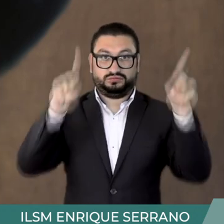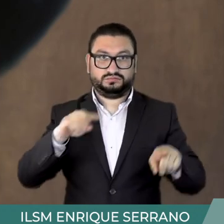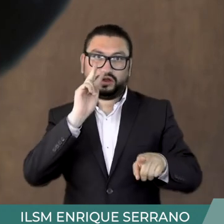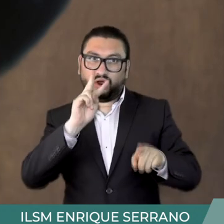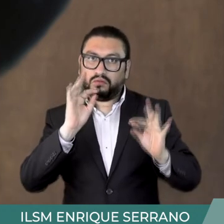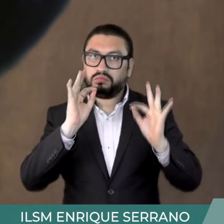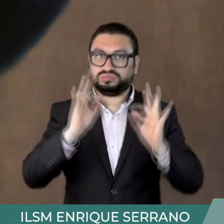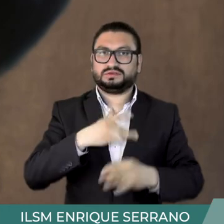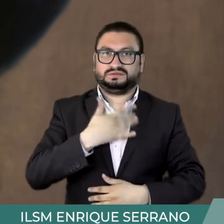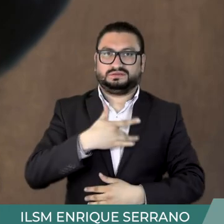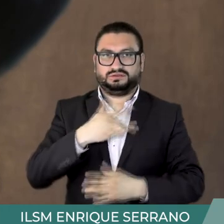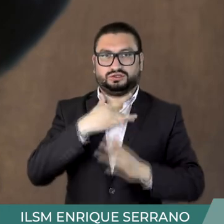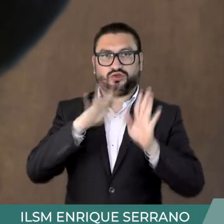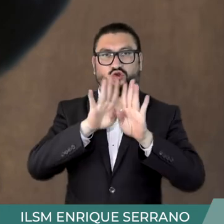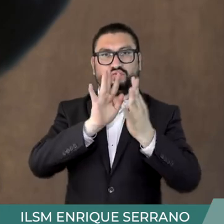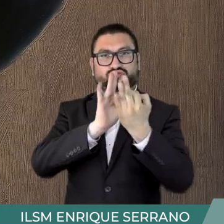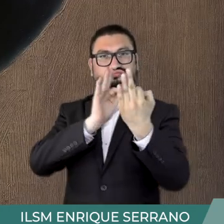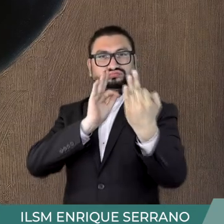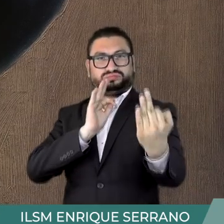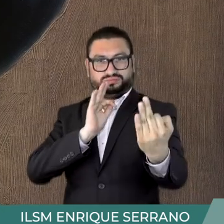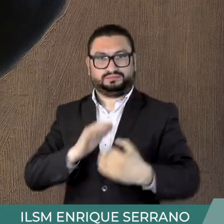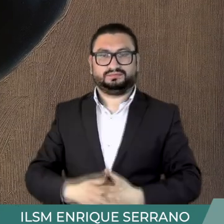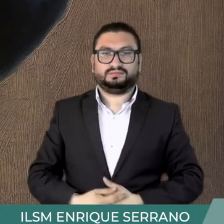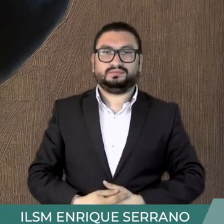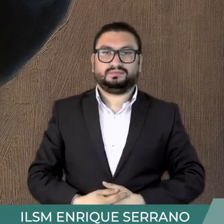a la composición y da la sensación de profundidad.